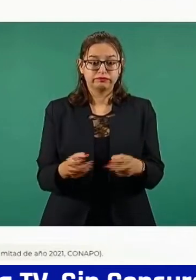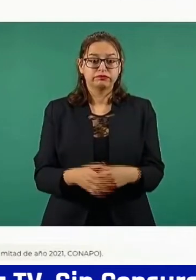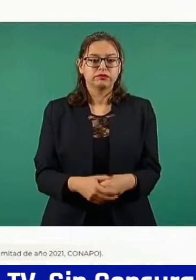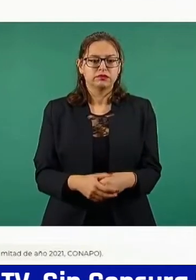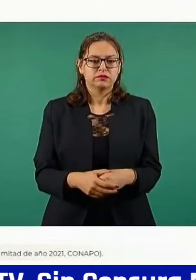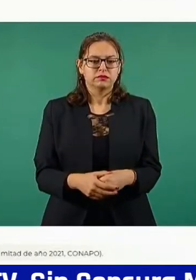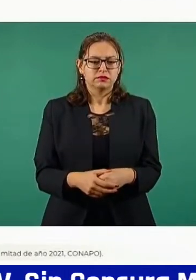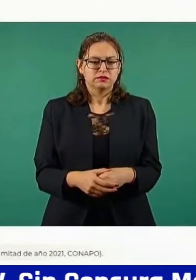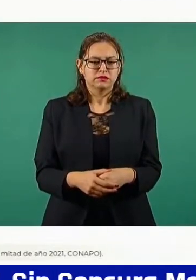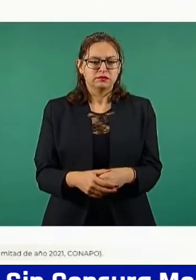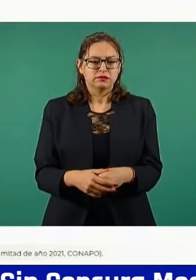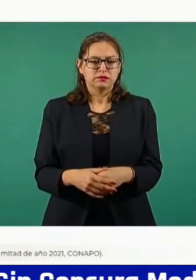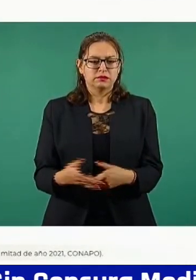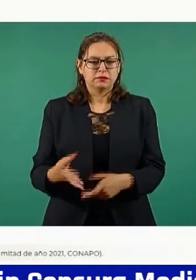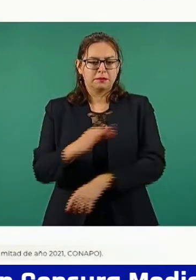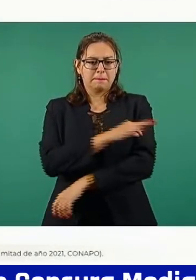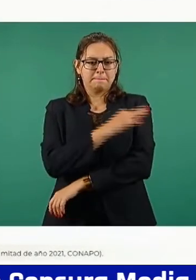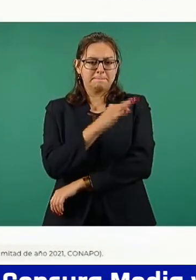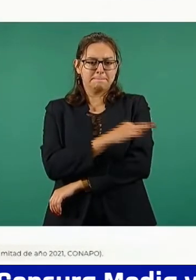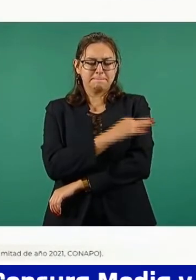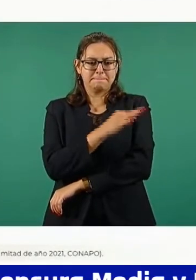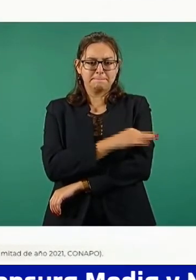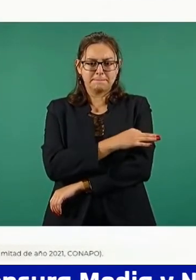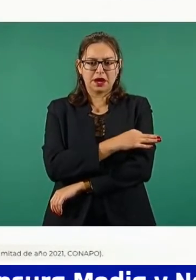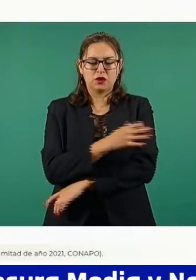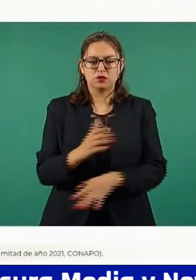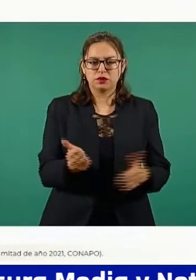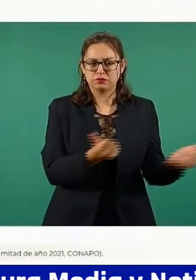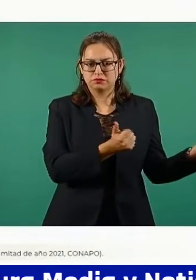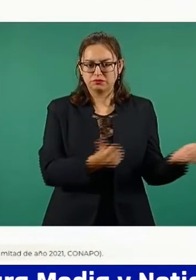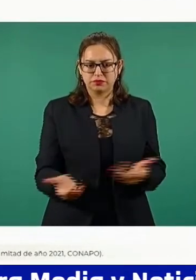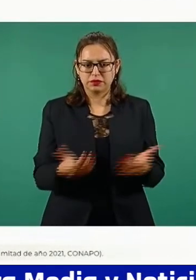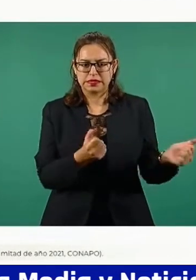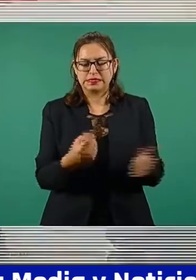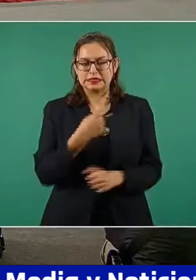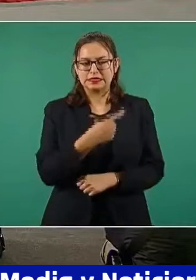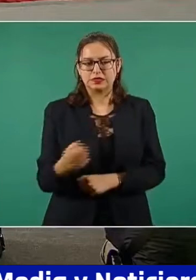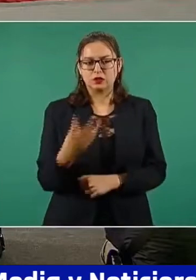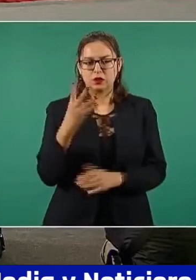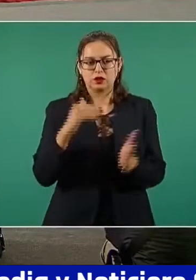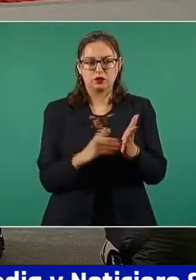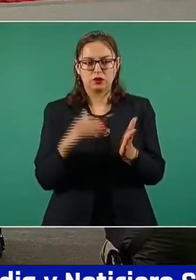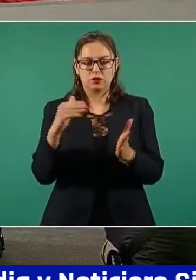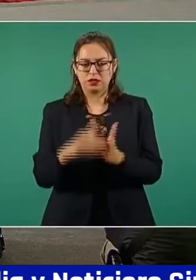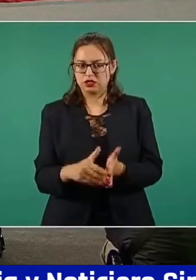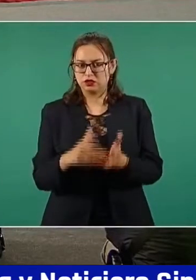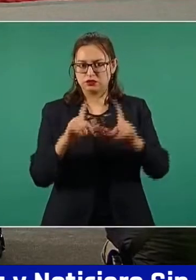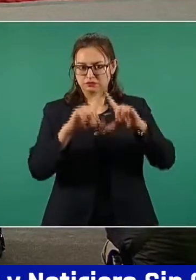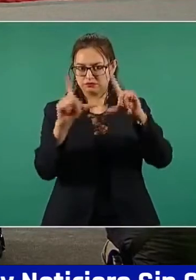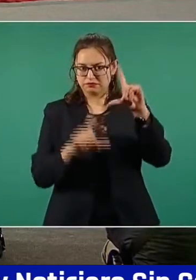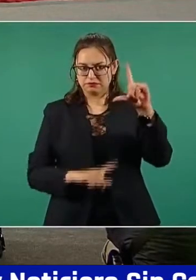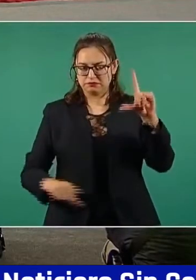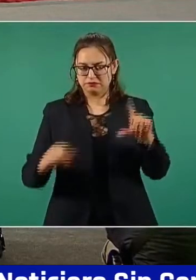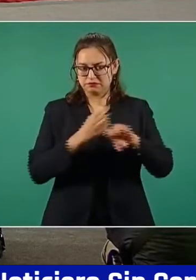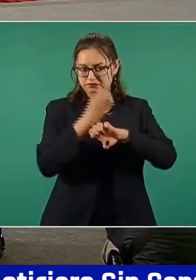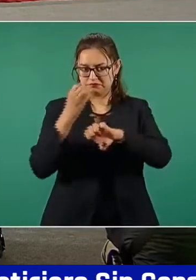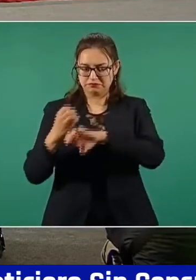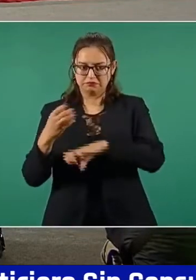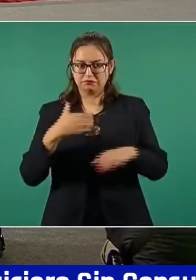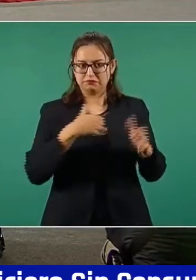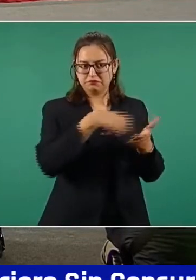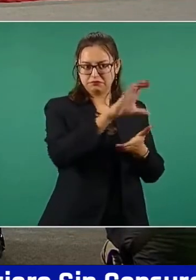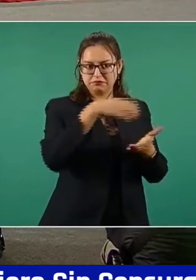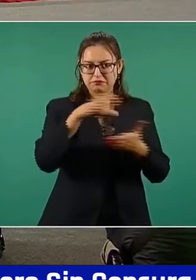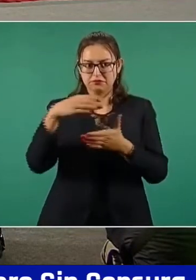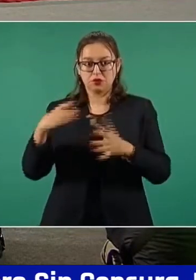vacunas, más de 104 millones de dosis de estos ocho tipos de vacunas, todas seguras, eficaces y de calidad.